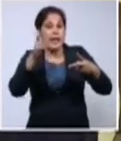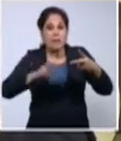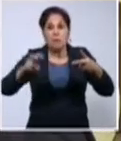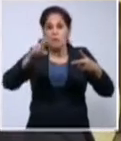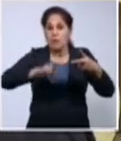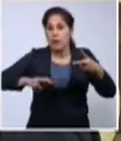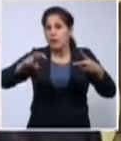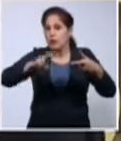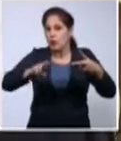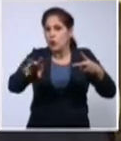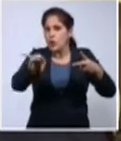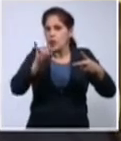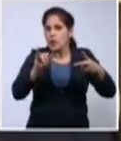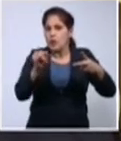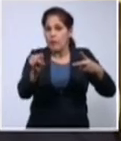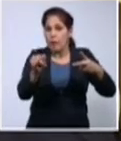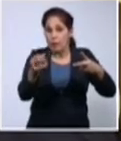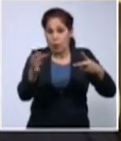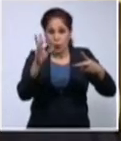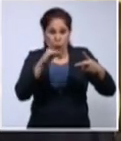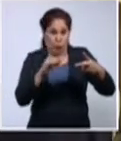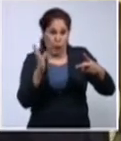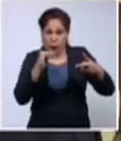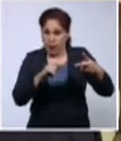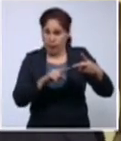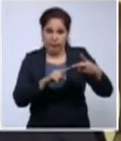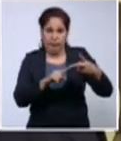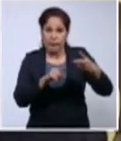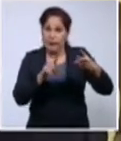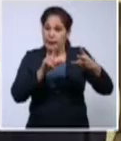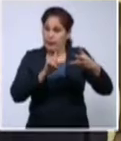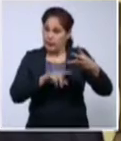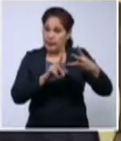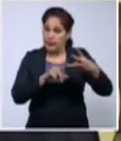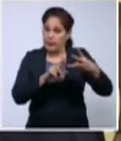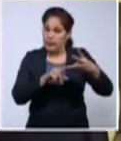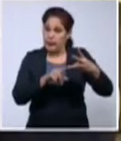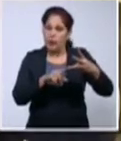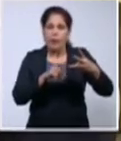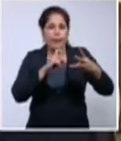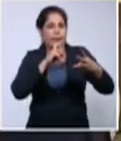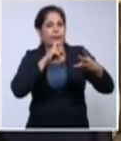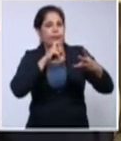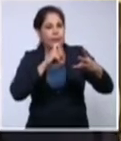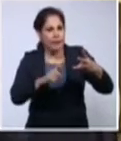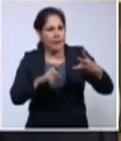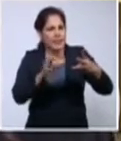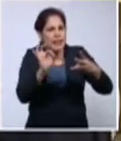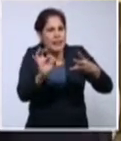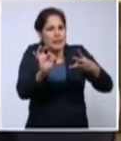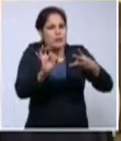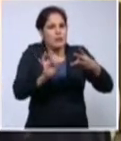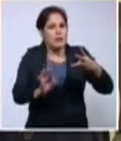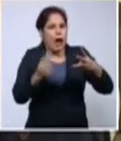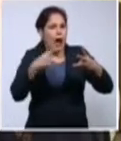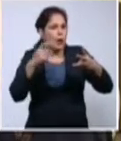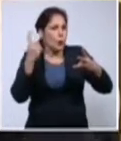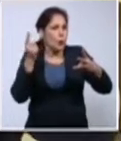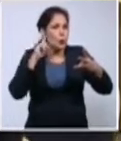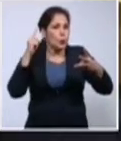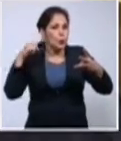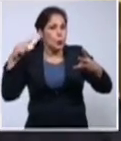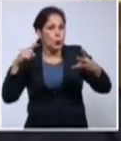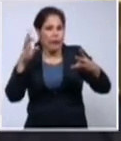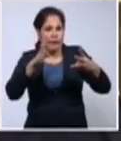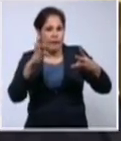obtener información que no tienen, y tercero, es difícil precisar algún efecto biofísico,